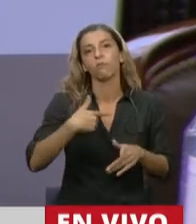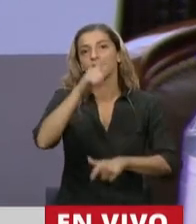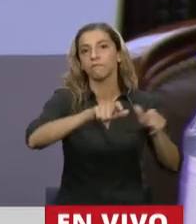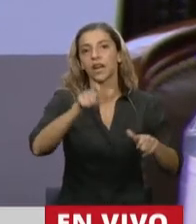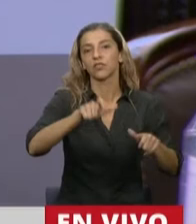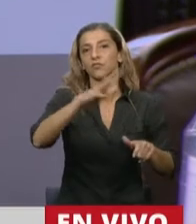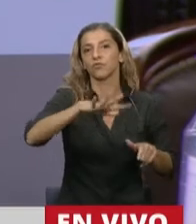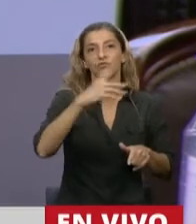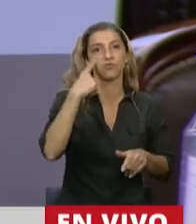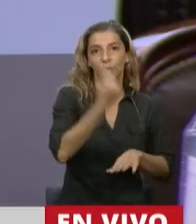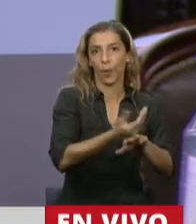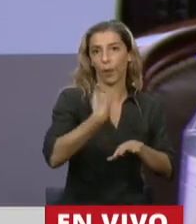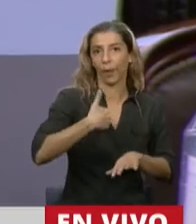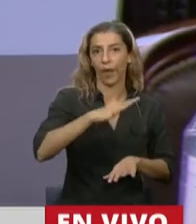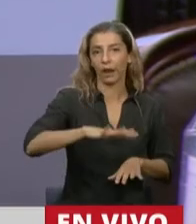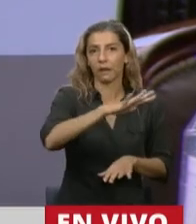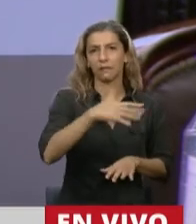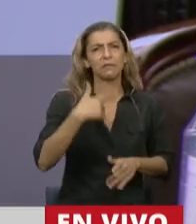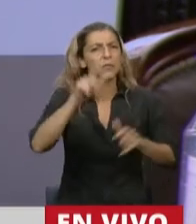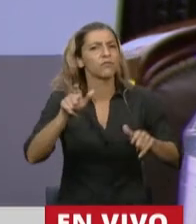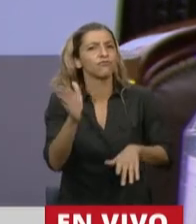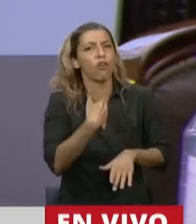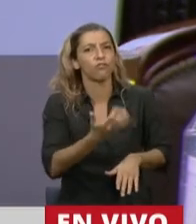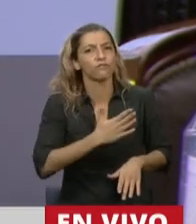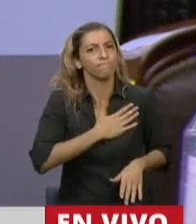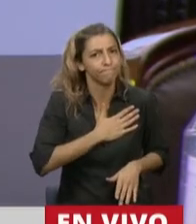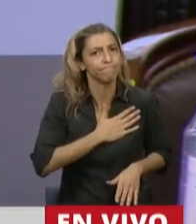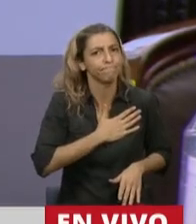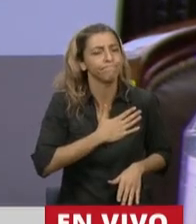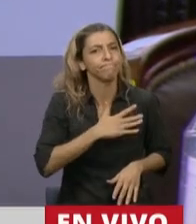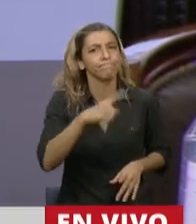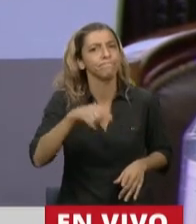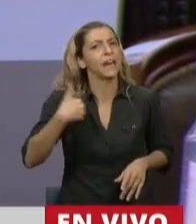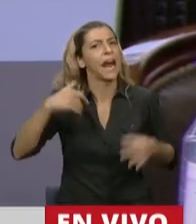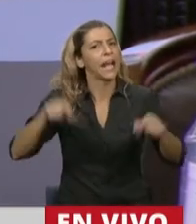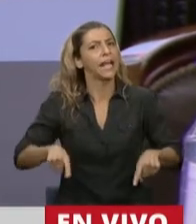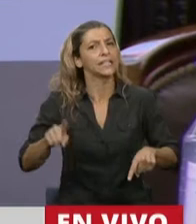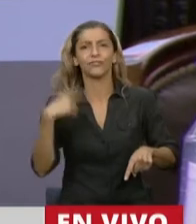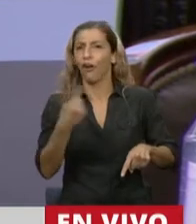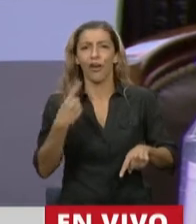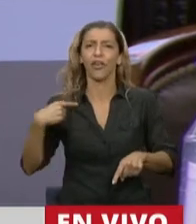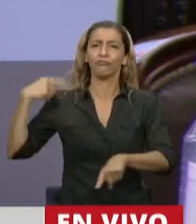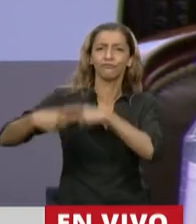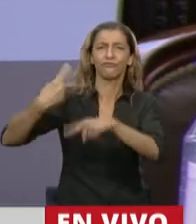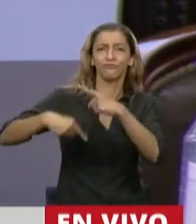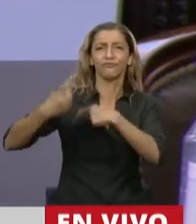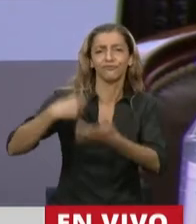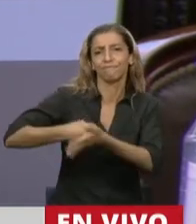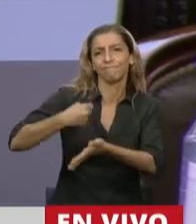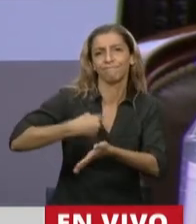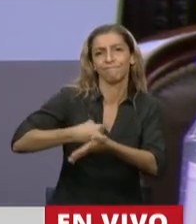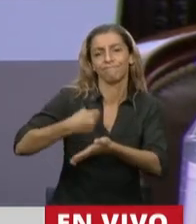argentino, los patriotas, venimos dando batalla. Hoy está dando una batalla